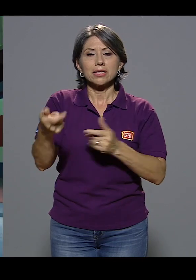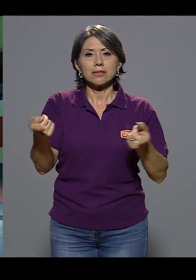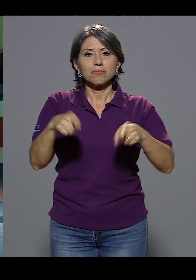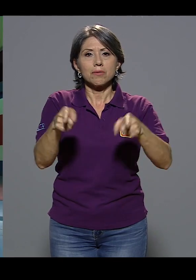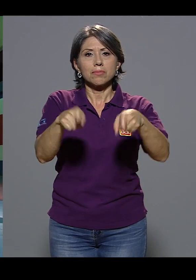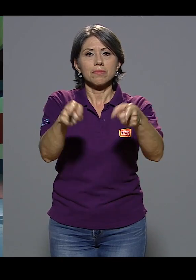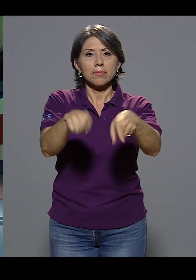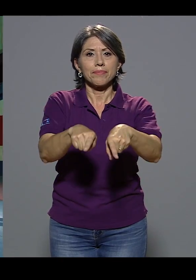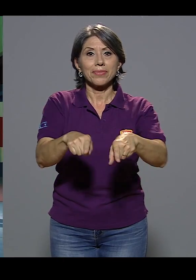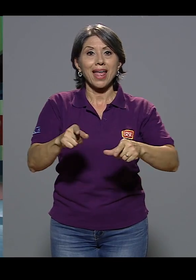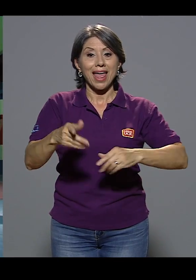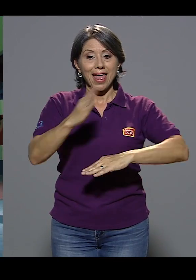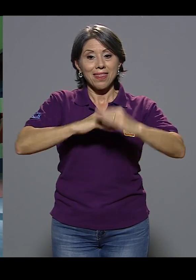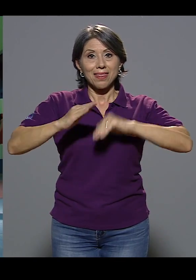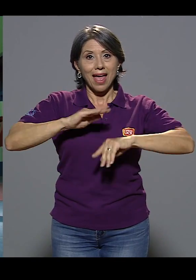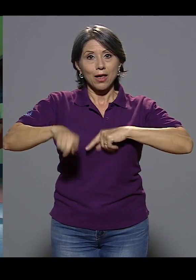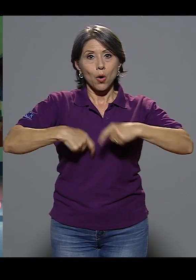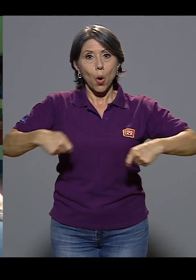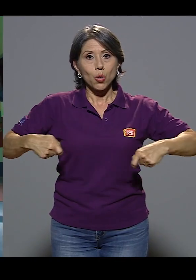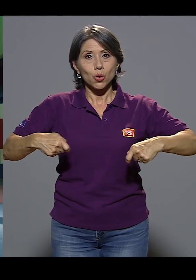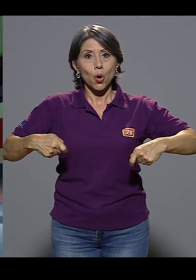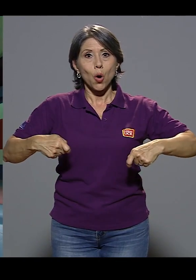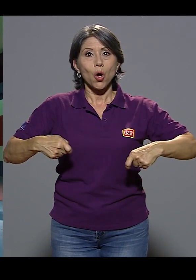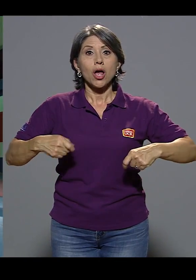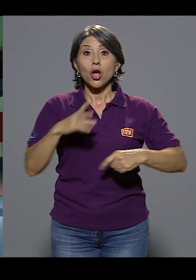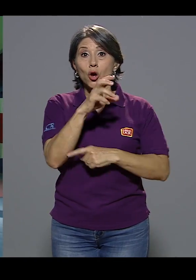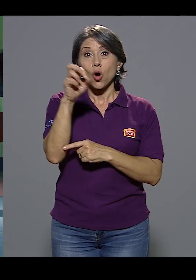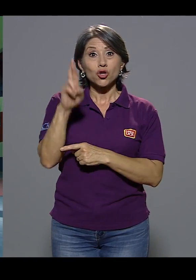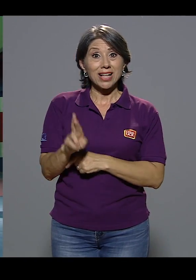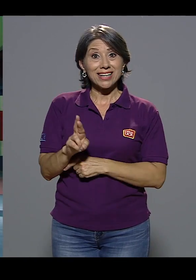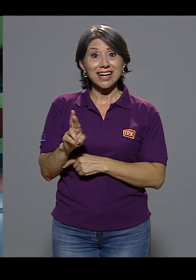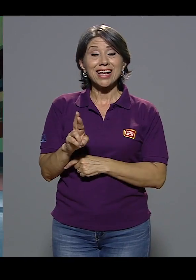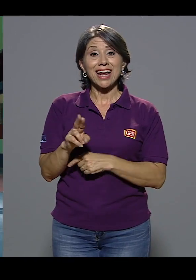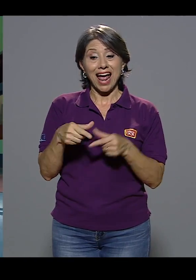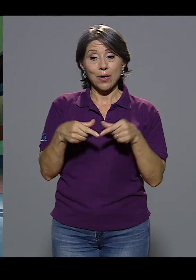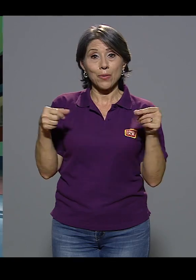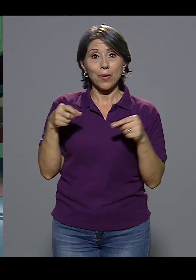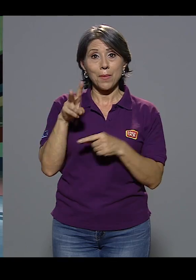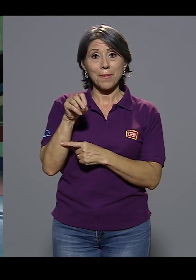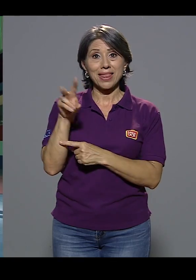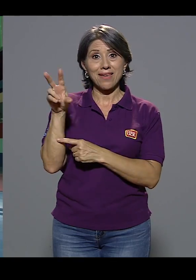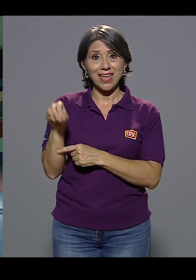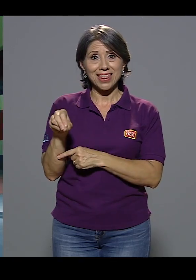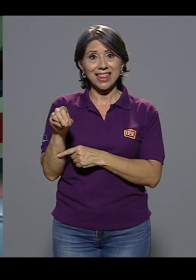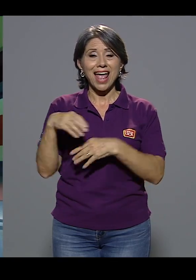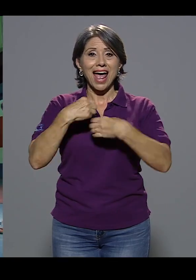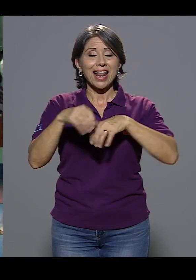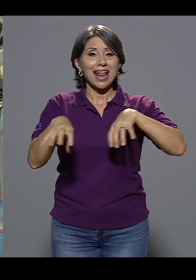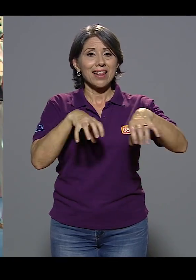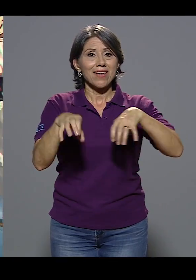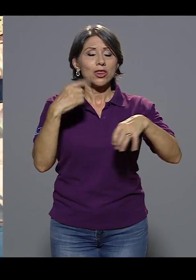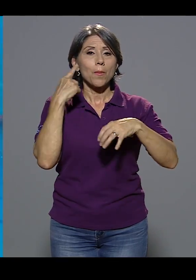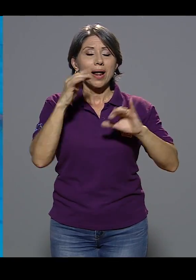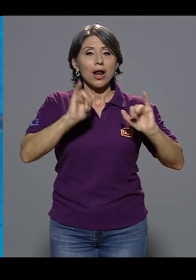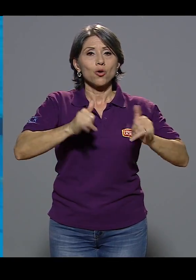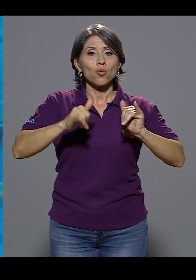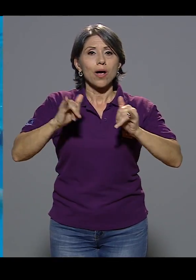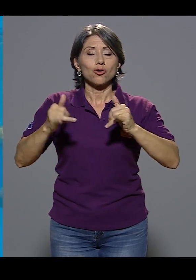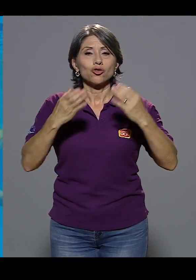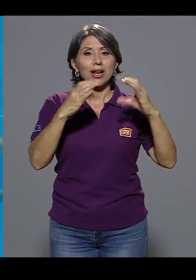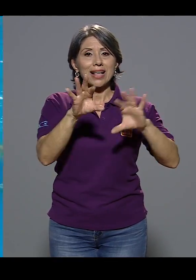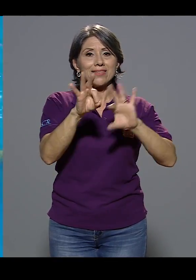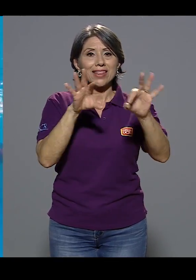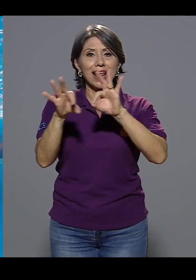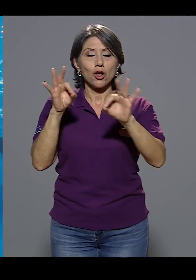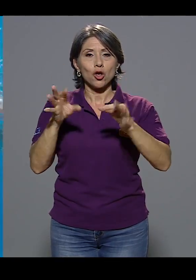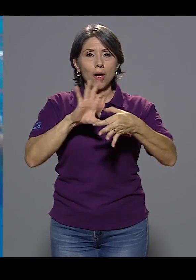Justamente en taekwondo, Costa Rica albergará en 2020 el evento clasificatorio a los Juegos Olímpicos y Paralímpicos de